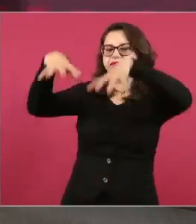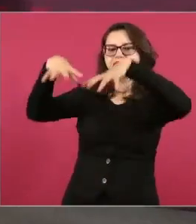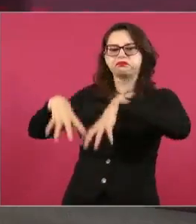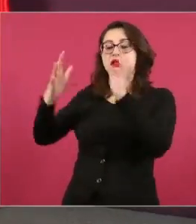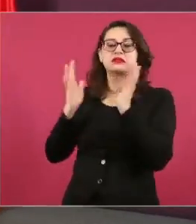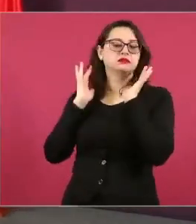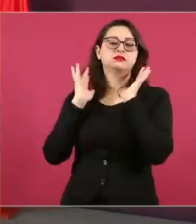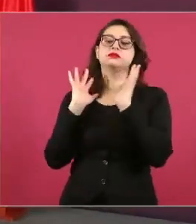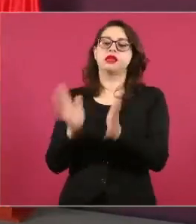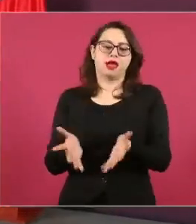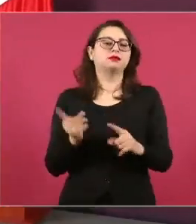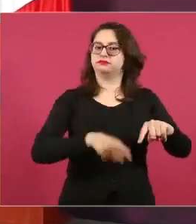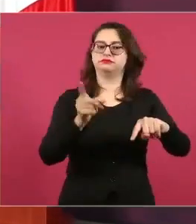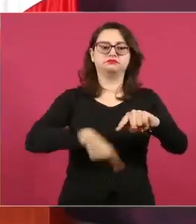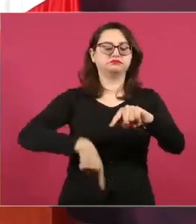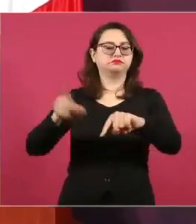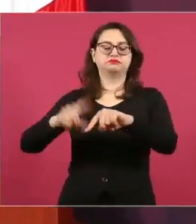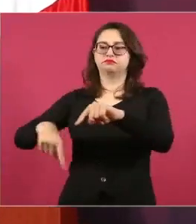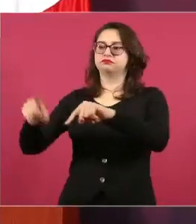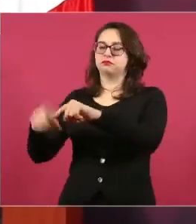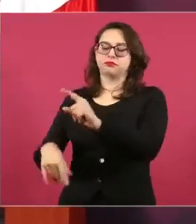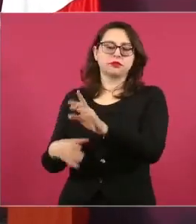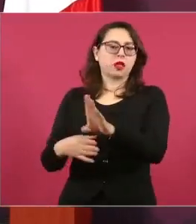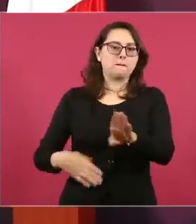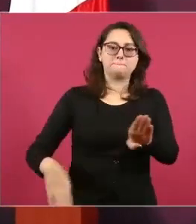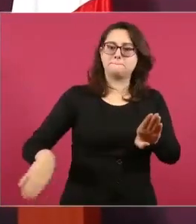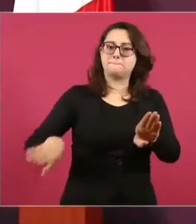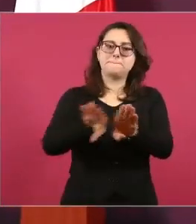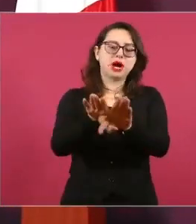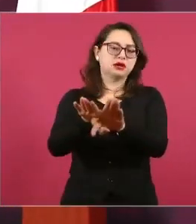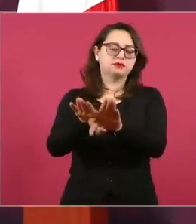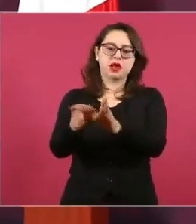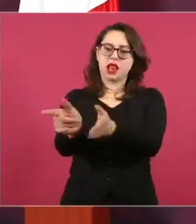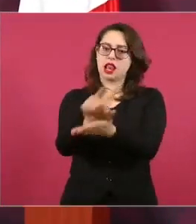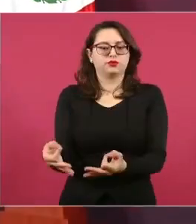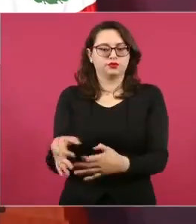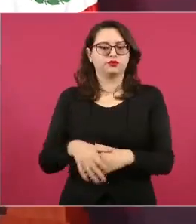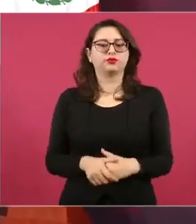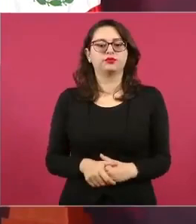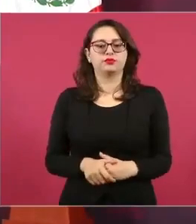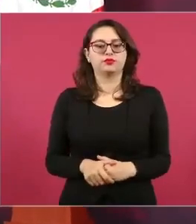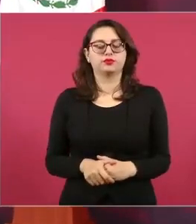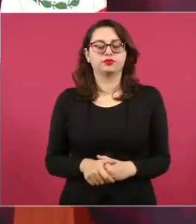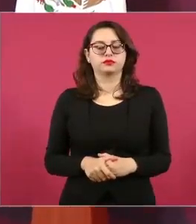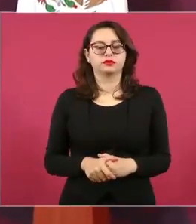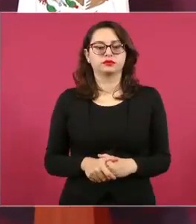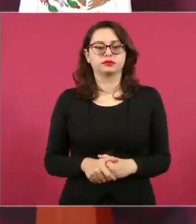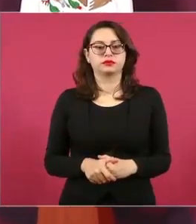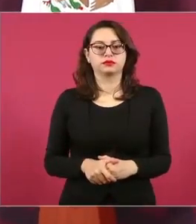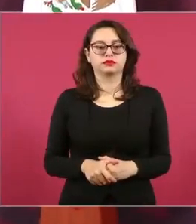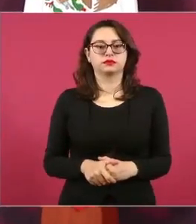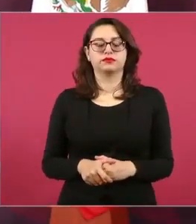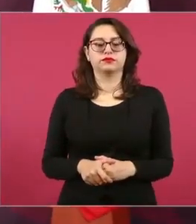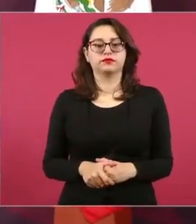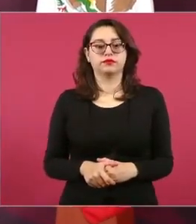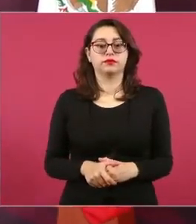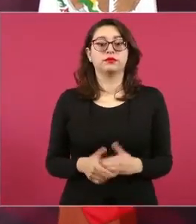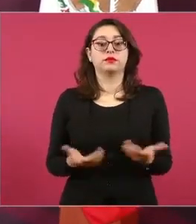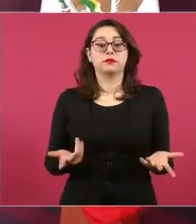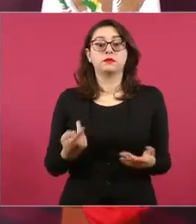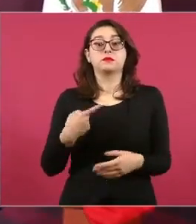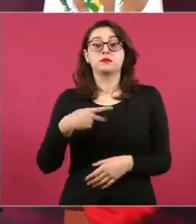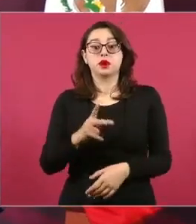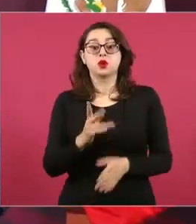contaminación en toda esa zona, Cuatacualcos, Minatitlán, y pedirles que ya no vayan a